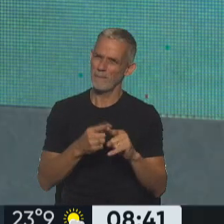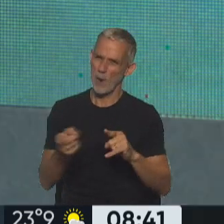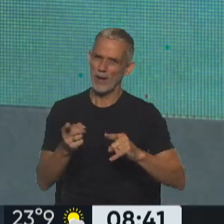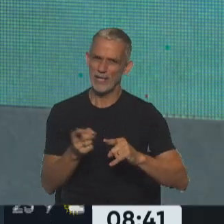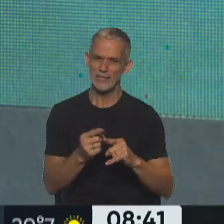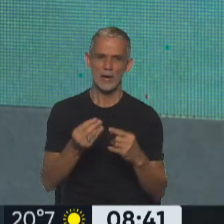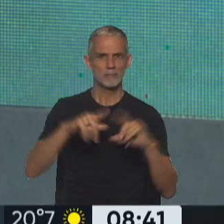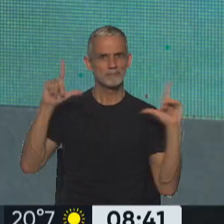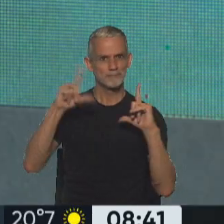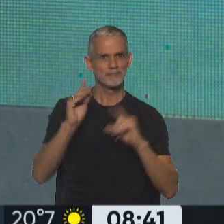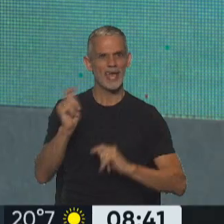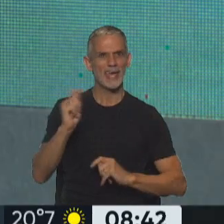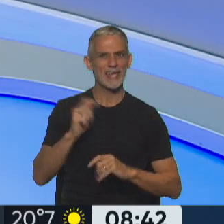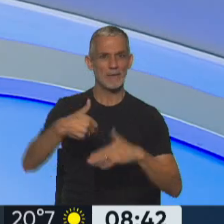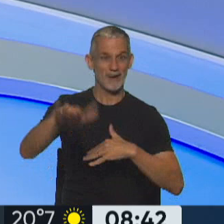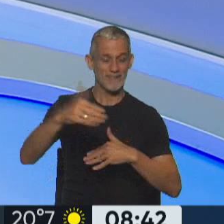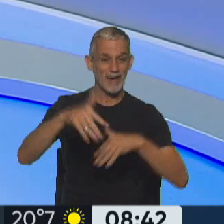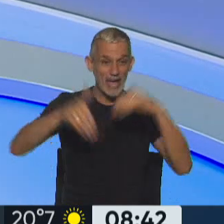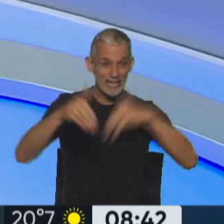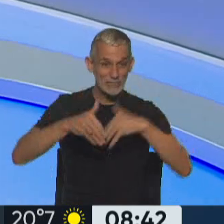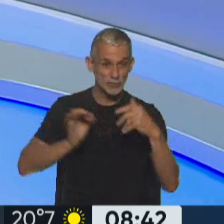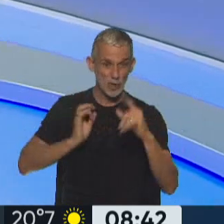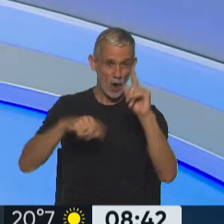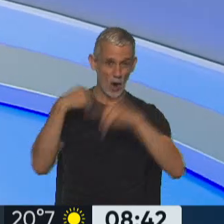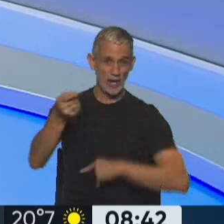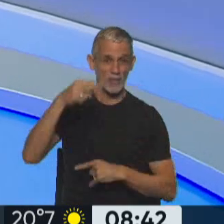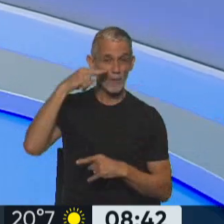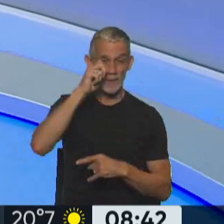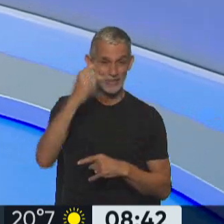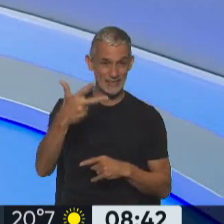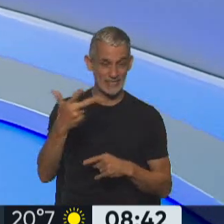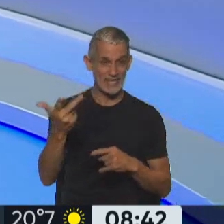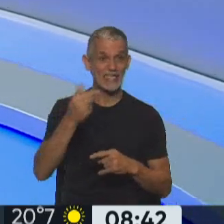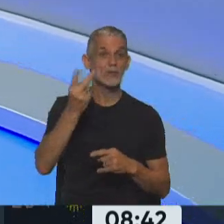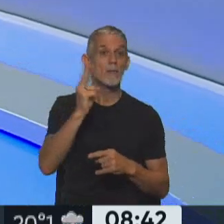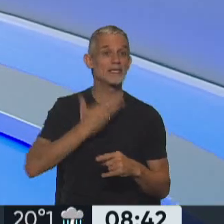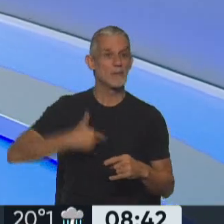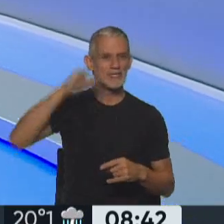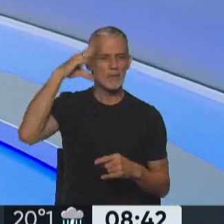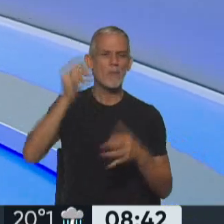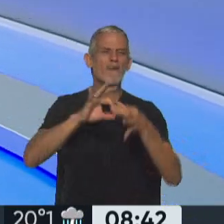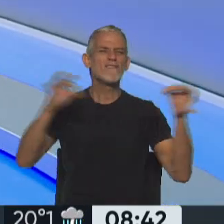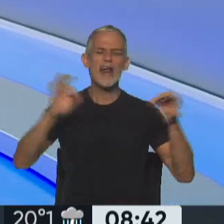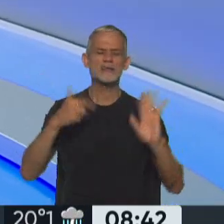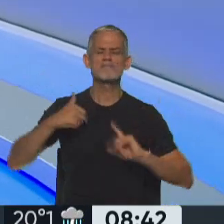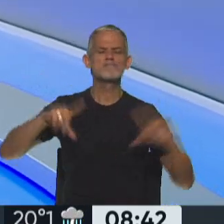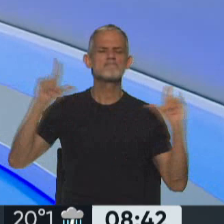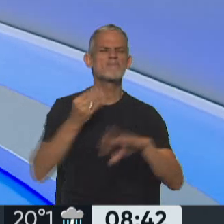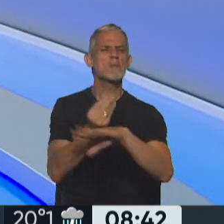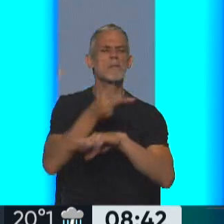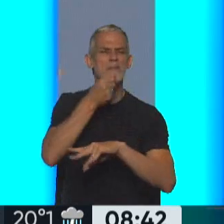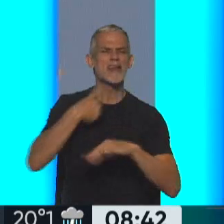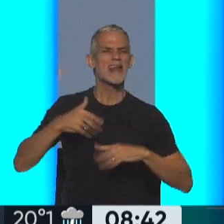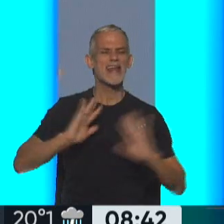candidaturas, con vistas a lo que pasará el año próximo, y que tuvo la vicepresidenta Cristina Fernández de Kirchner, con la famosa frase, no voy a ser candidata a nada.